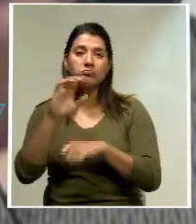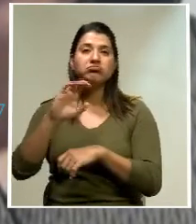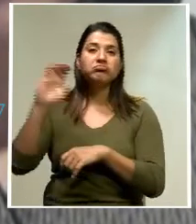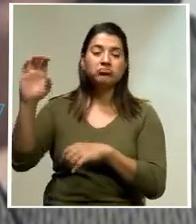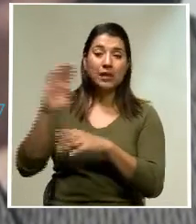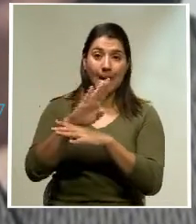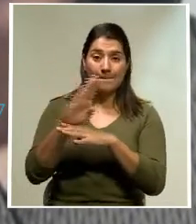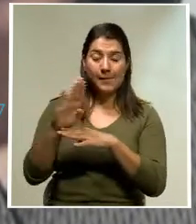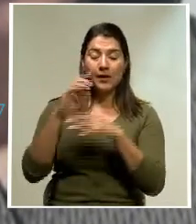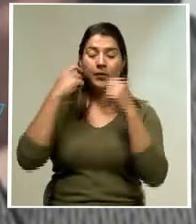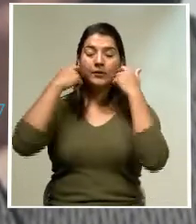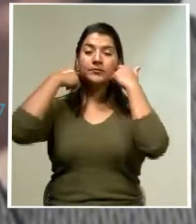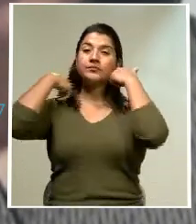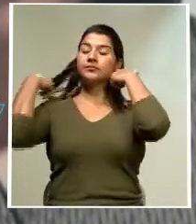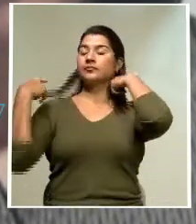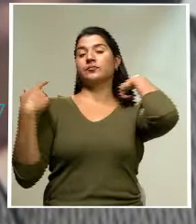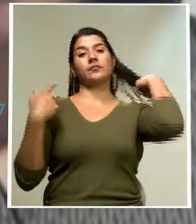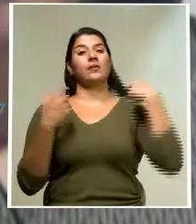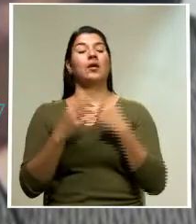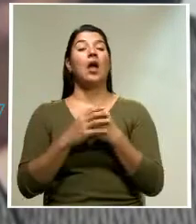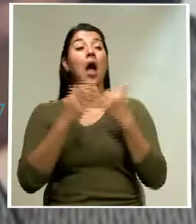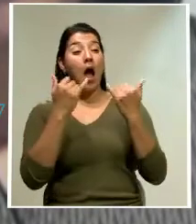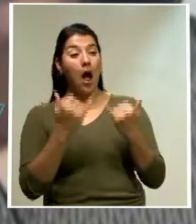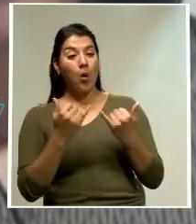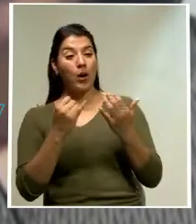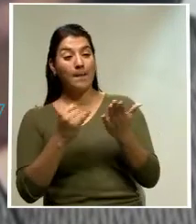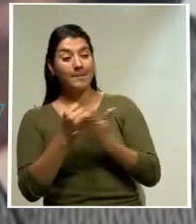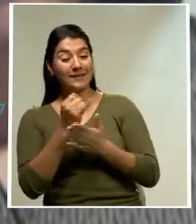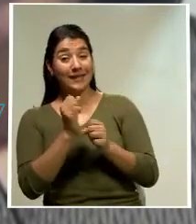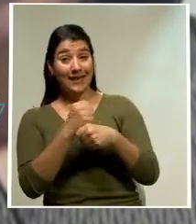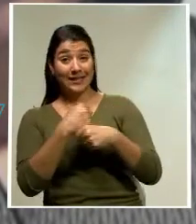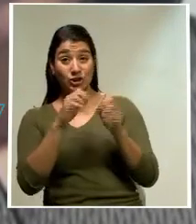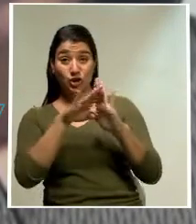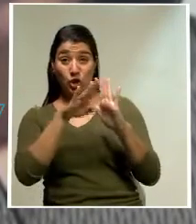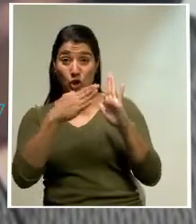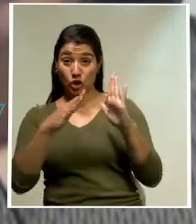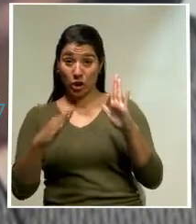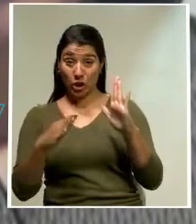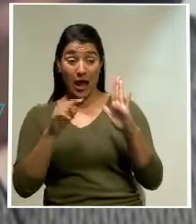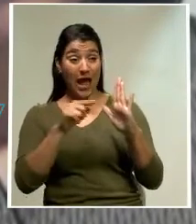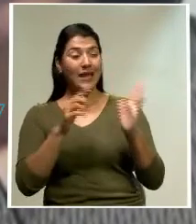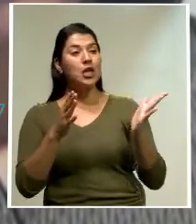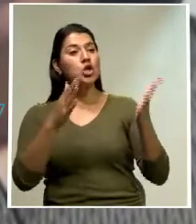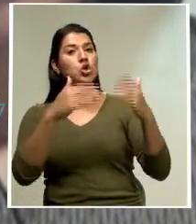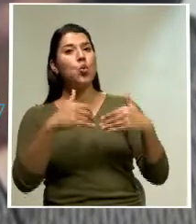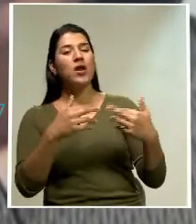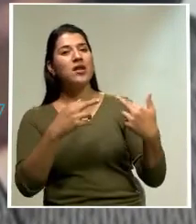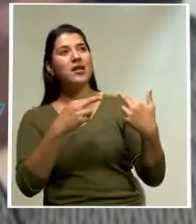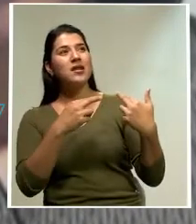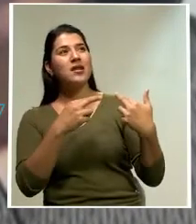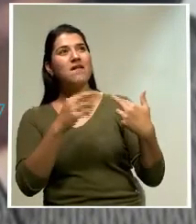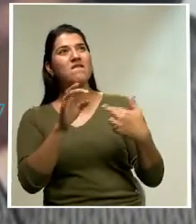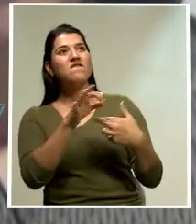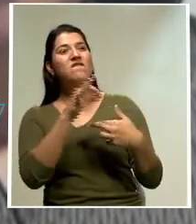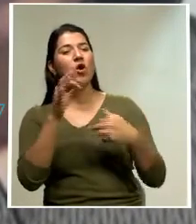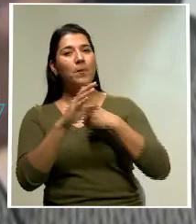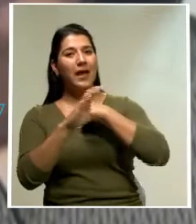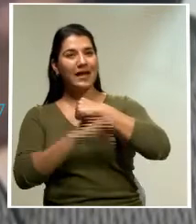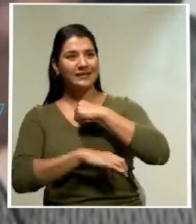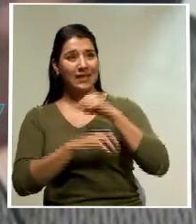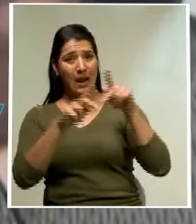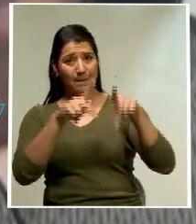marco que ve la Contraloría, ¿no hay responsabilidad o una forma de penalización